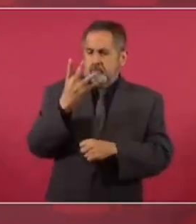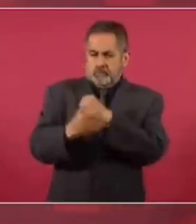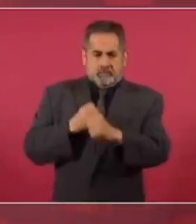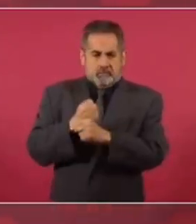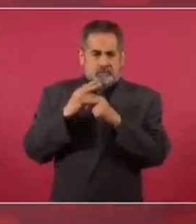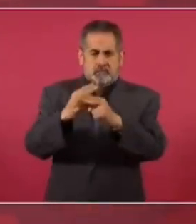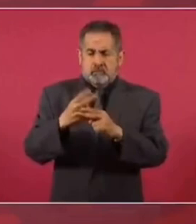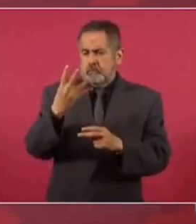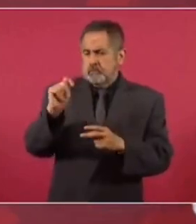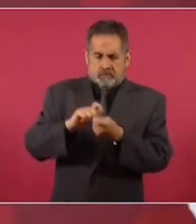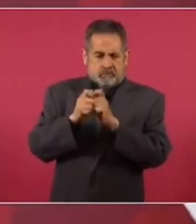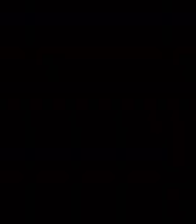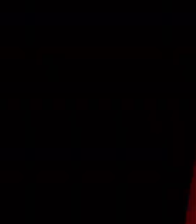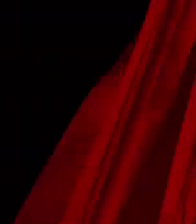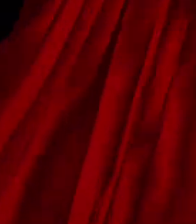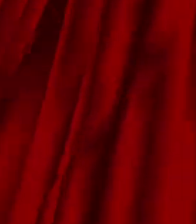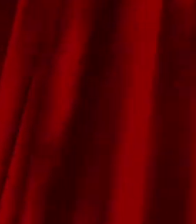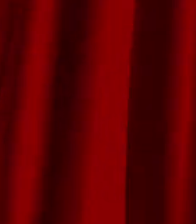aniversario de la transformación.